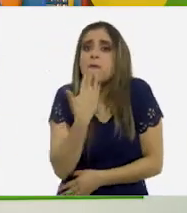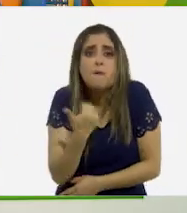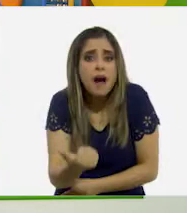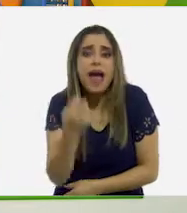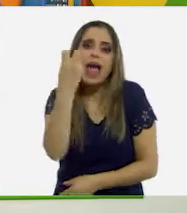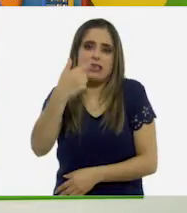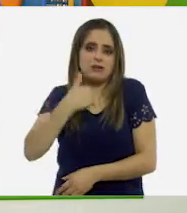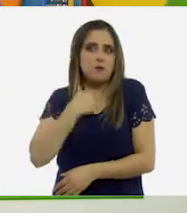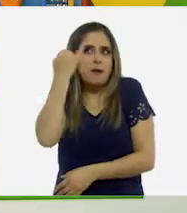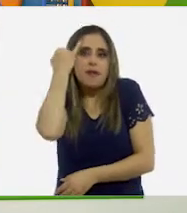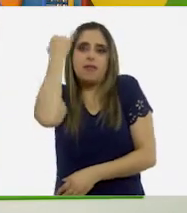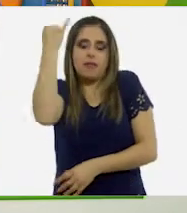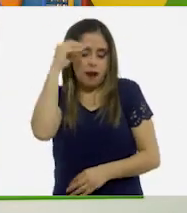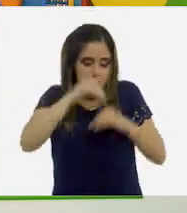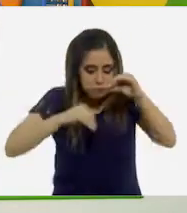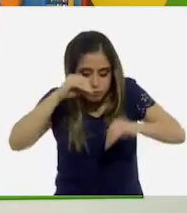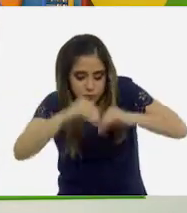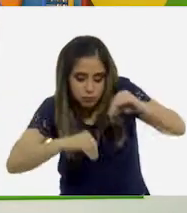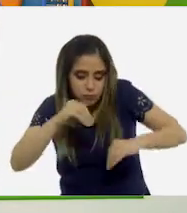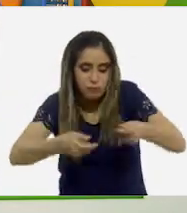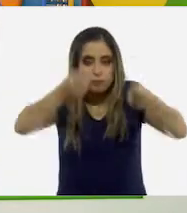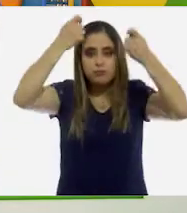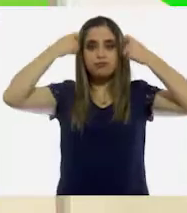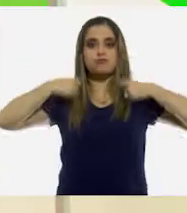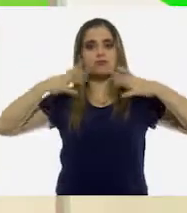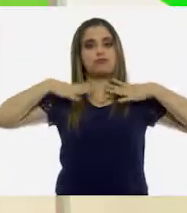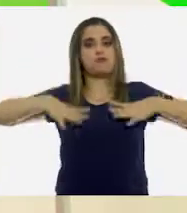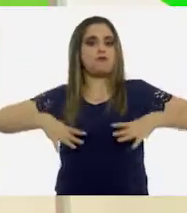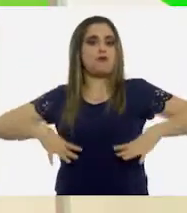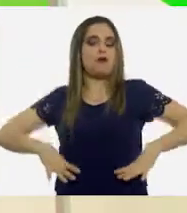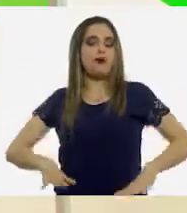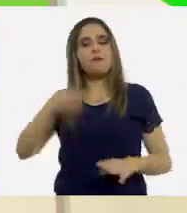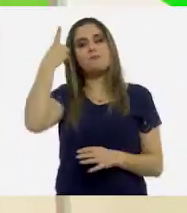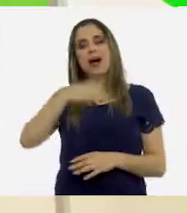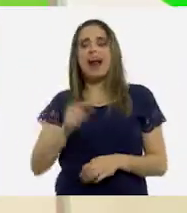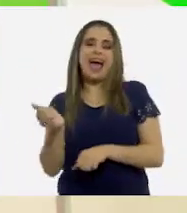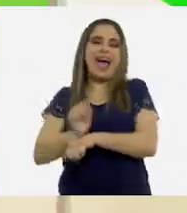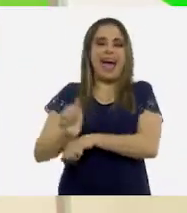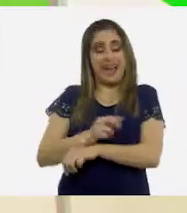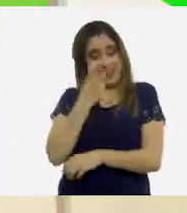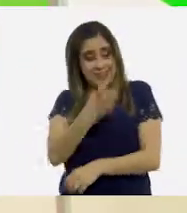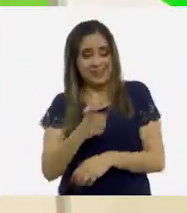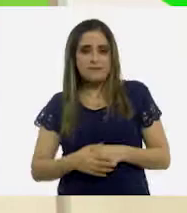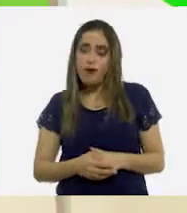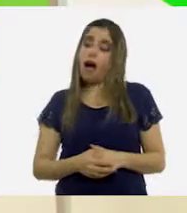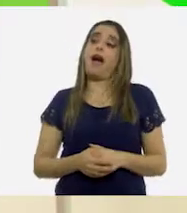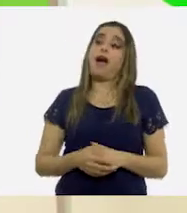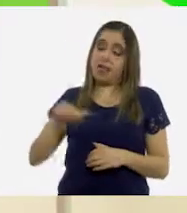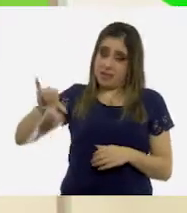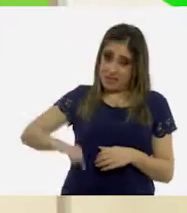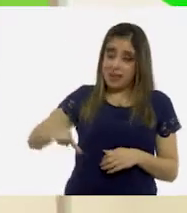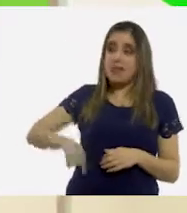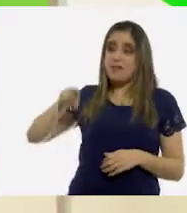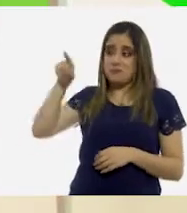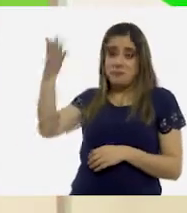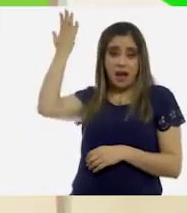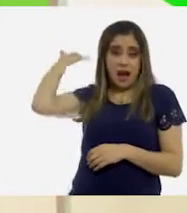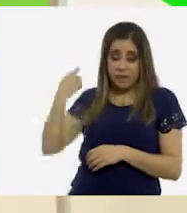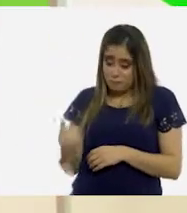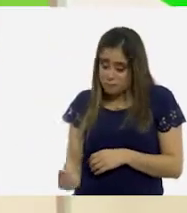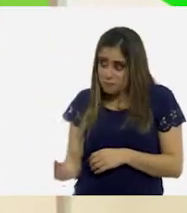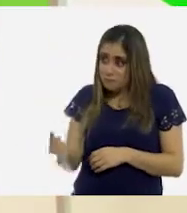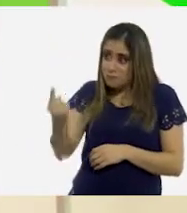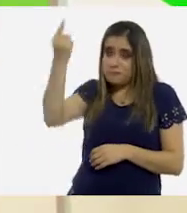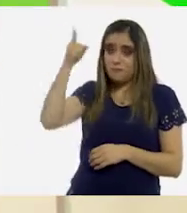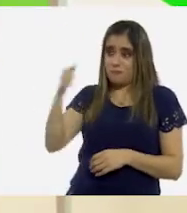propios disfraces con lo que encontrábamos en casa. ¡Guau! ¡Qué interesante, Sohar! Ya veo que desde chiquita te ha gustado